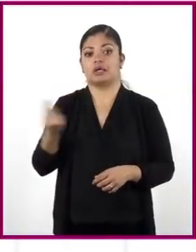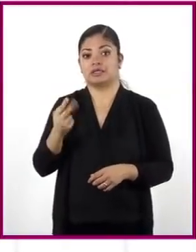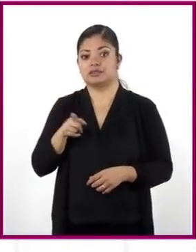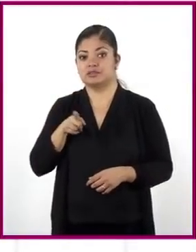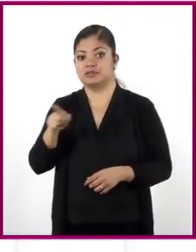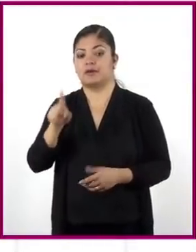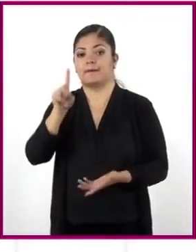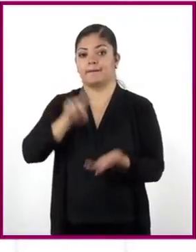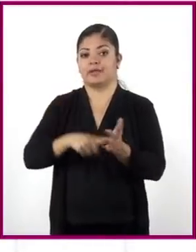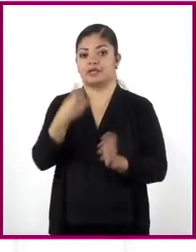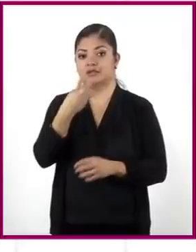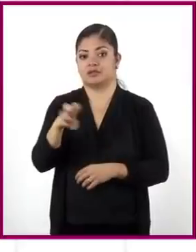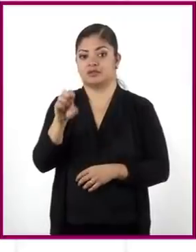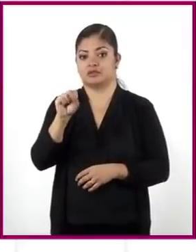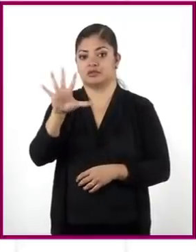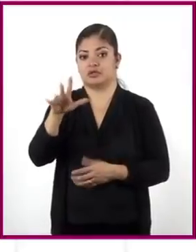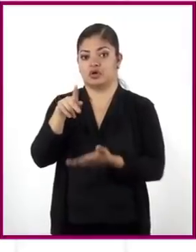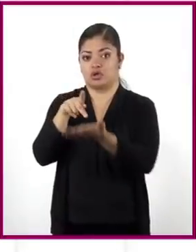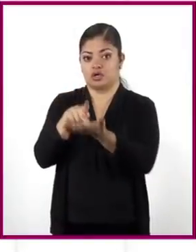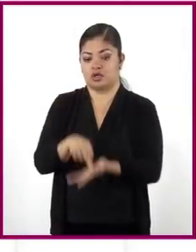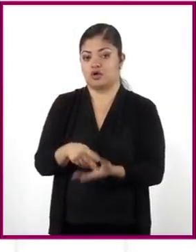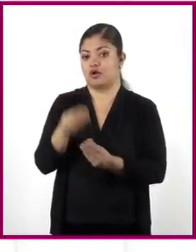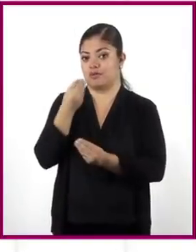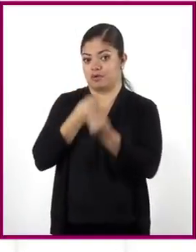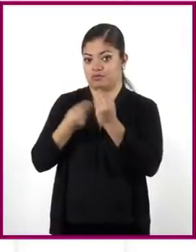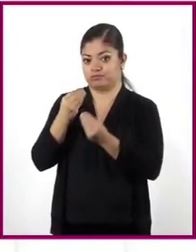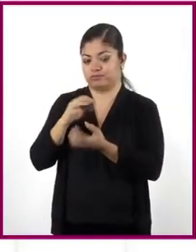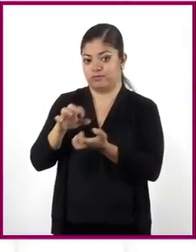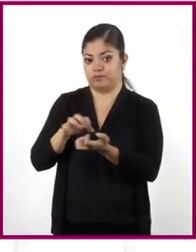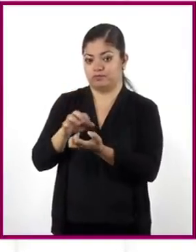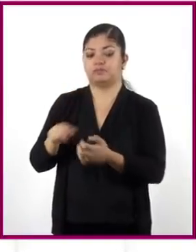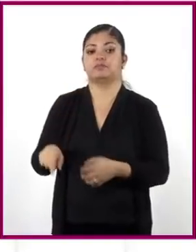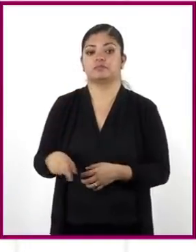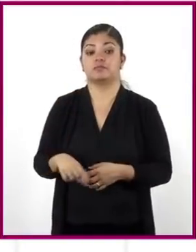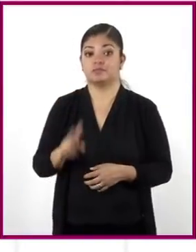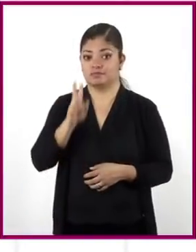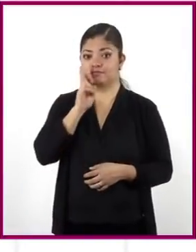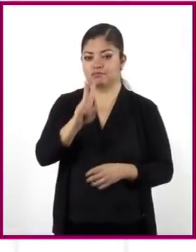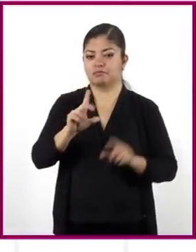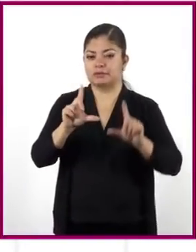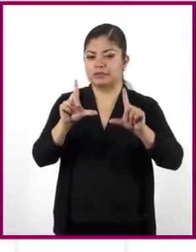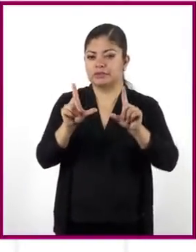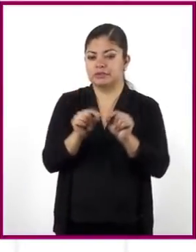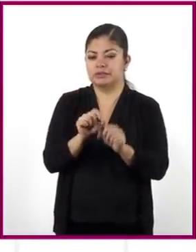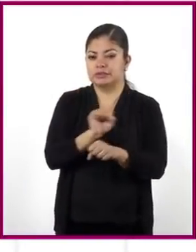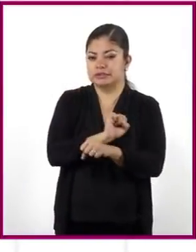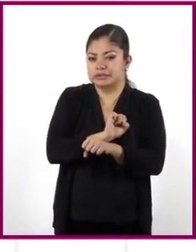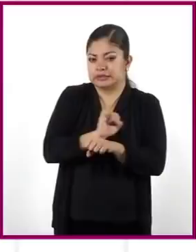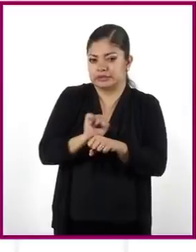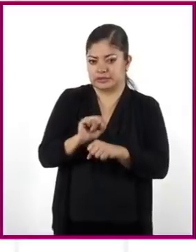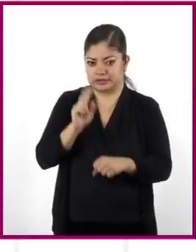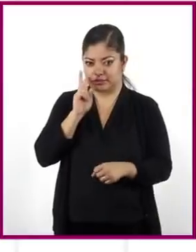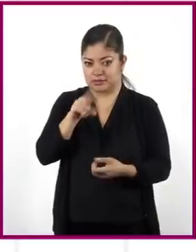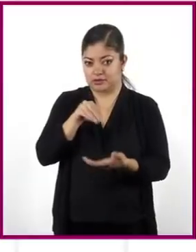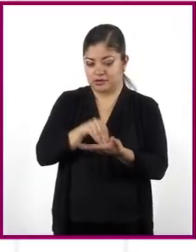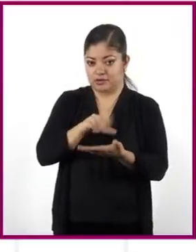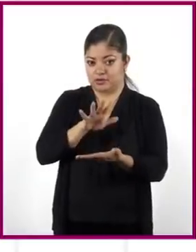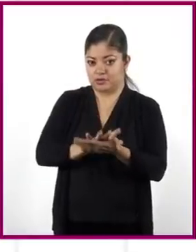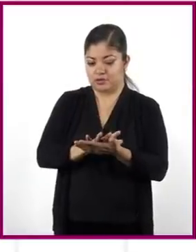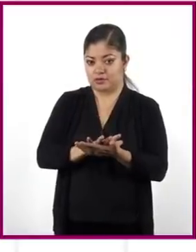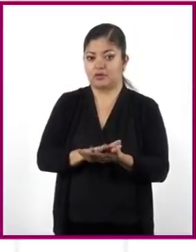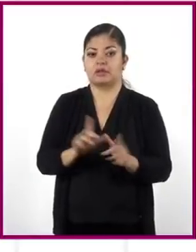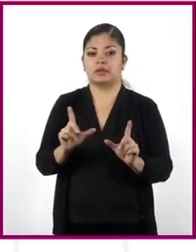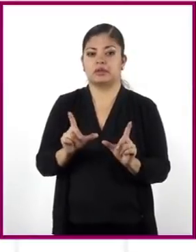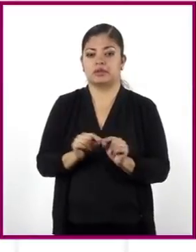.365 kilogramos de forraje. Mira cómo se puede simplificar aún más la notación y la